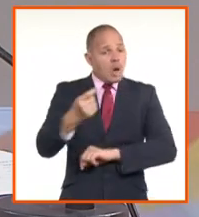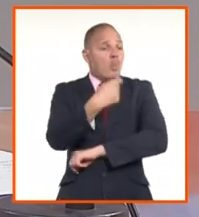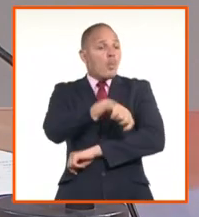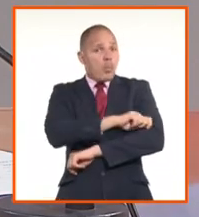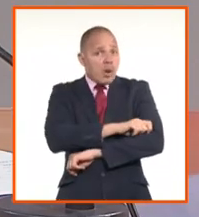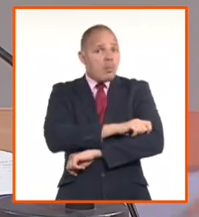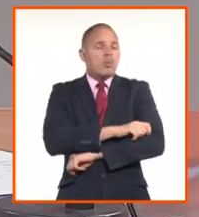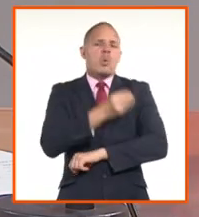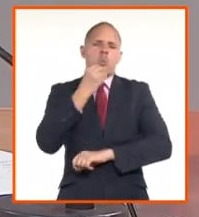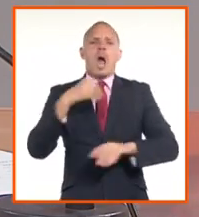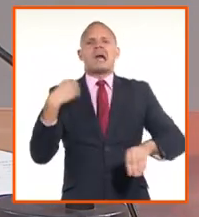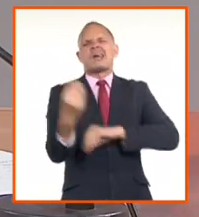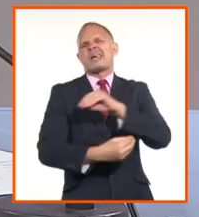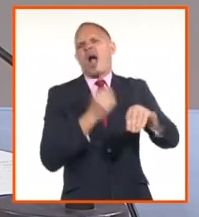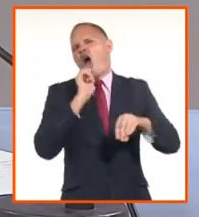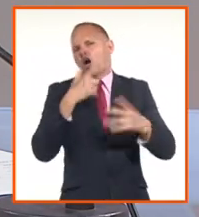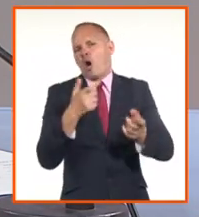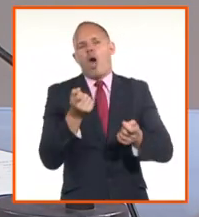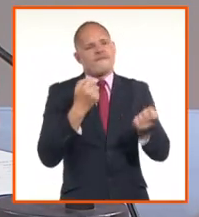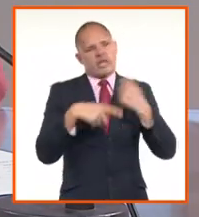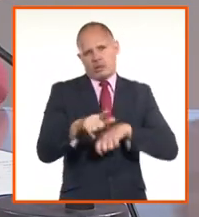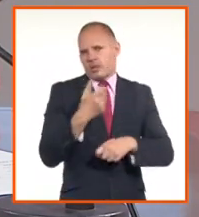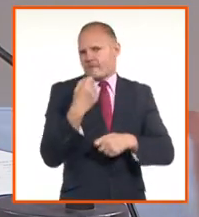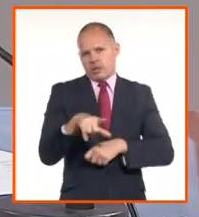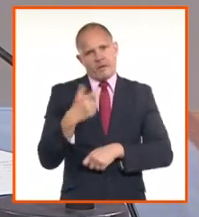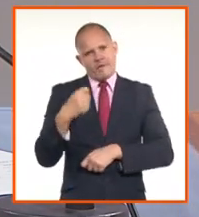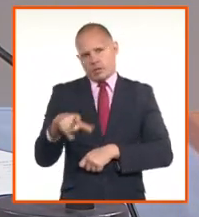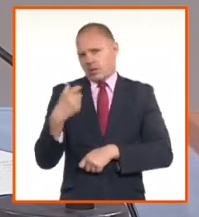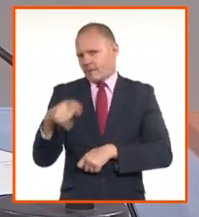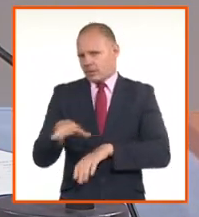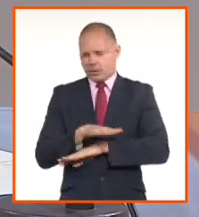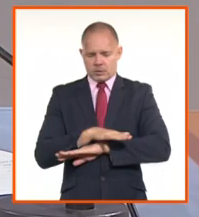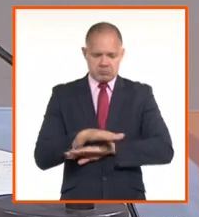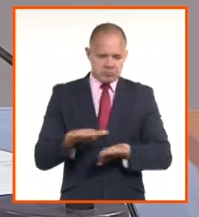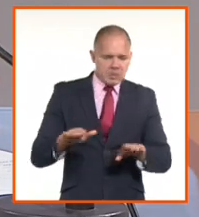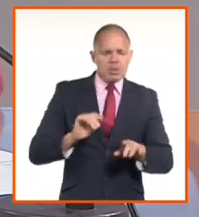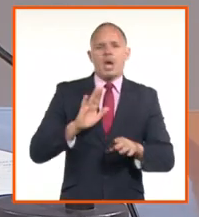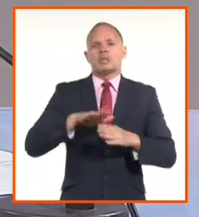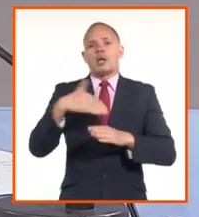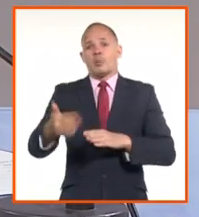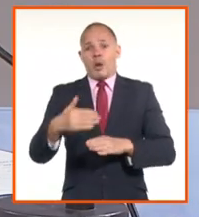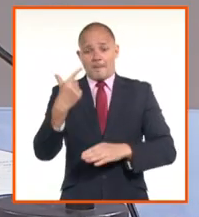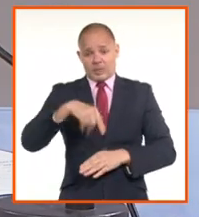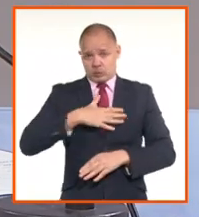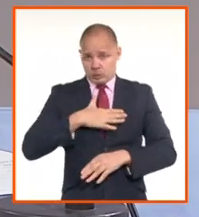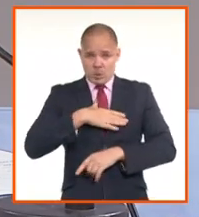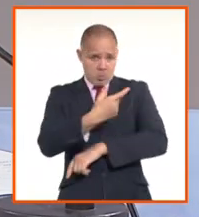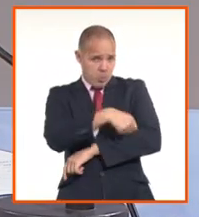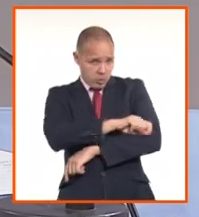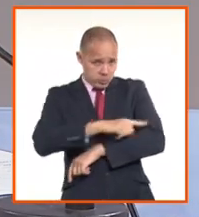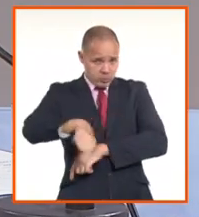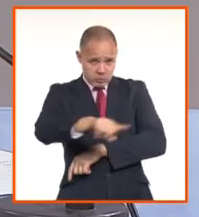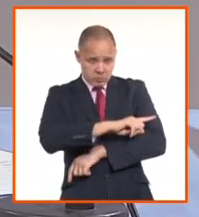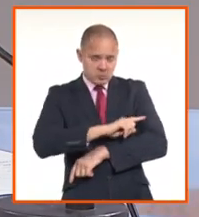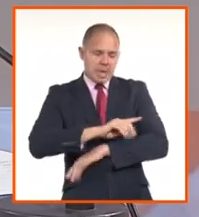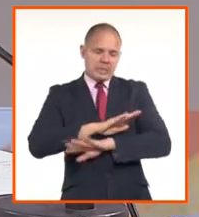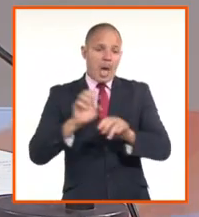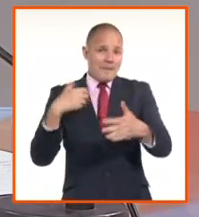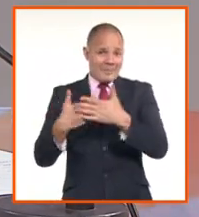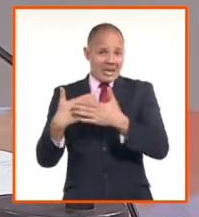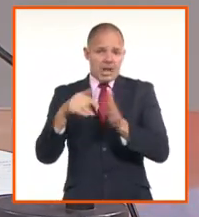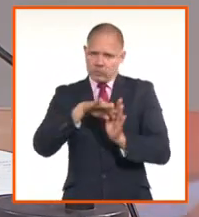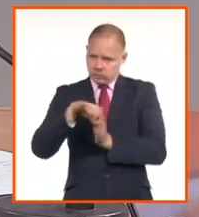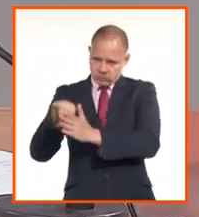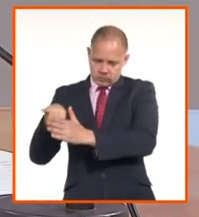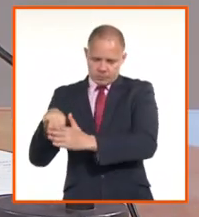venta y después también tendrán que irse incrementando el resto de los actores económicos para que sea realmente un mercado que funcione con las leyes de los